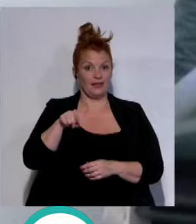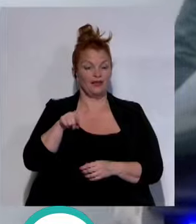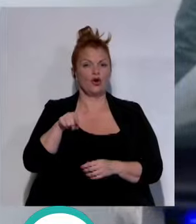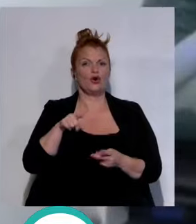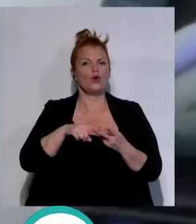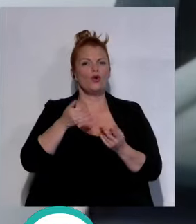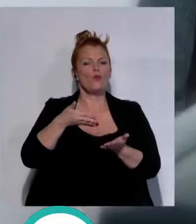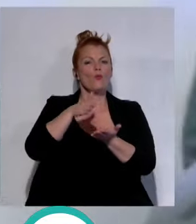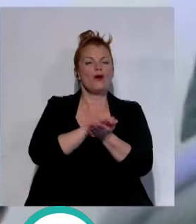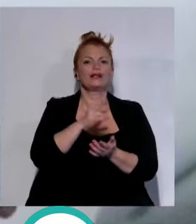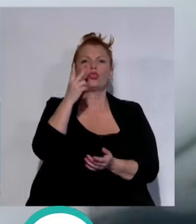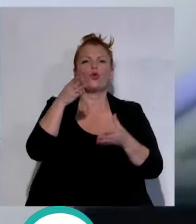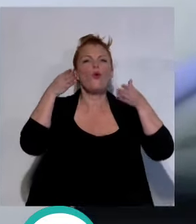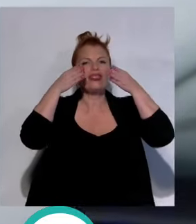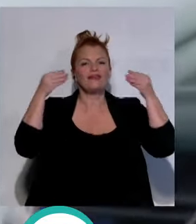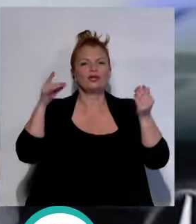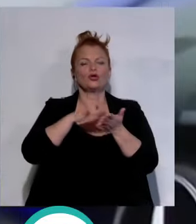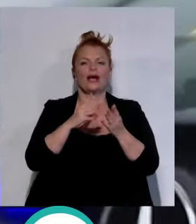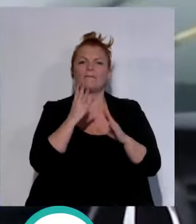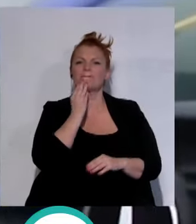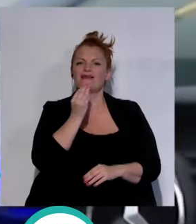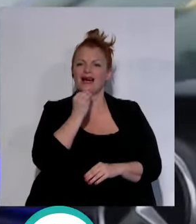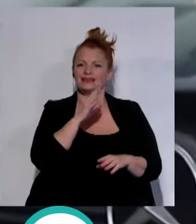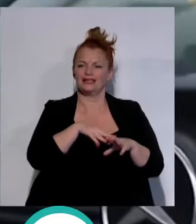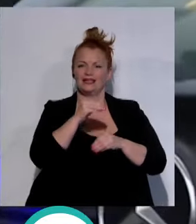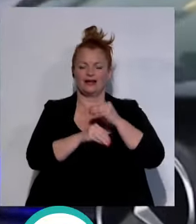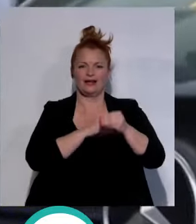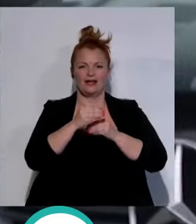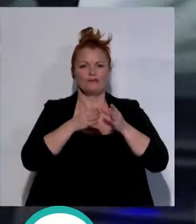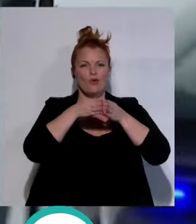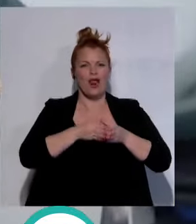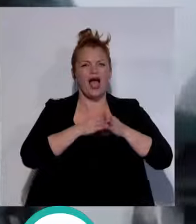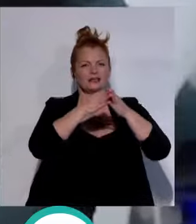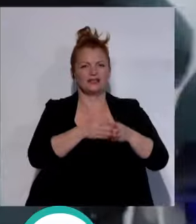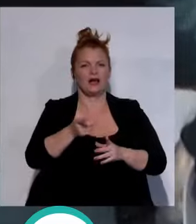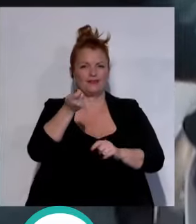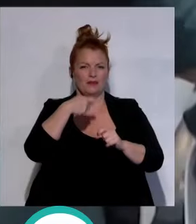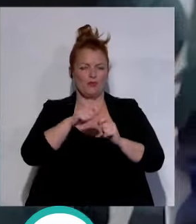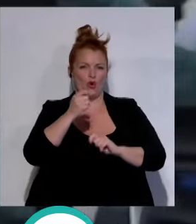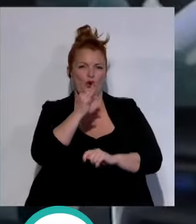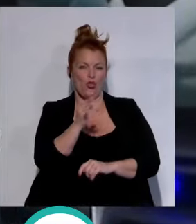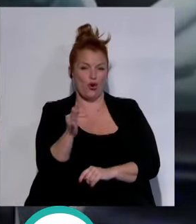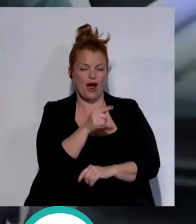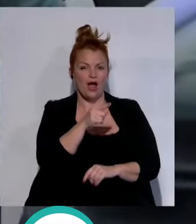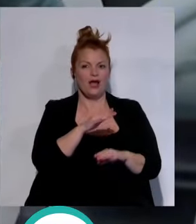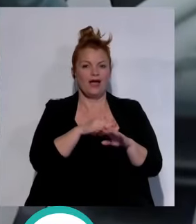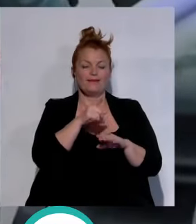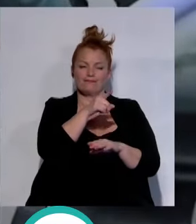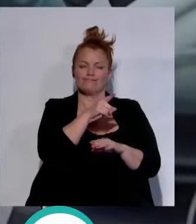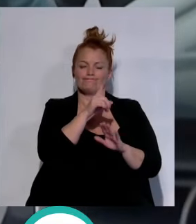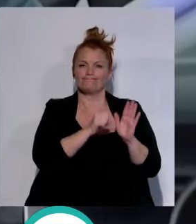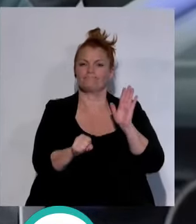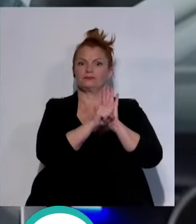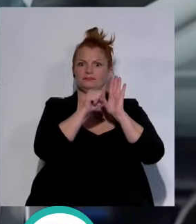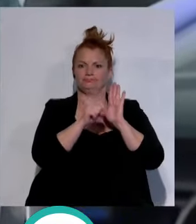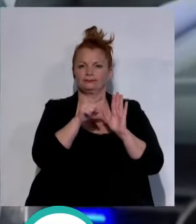la muerte de los dos guardias civiles en Barbate tras ser embestidos por una narcolancha el pasado febrero ha marcado un antes y un después en la